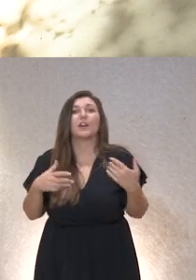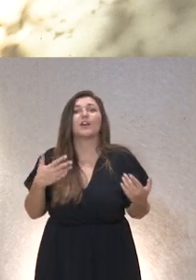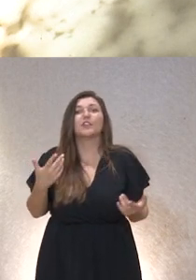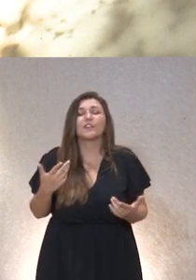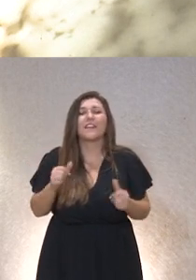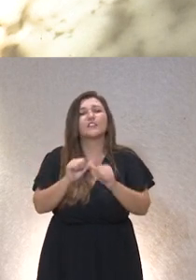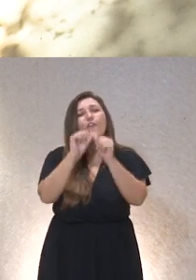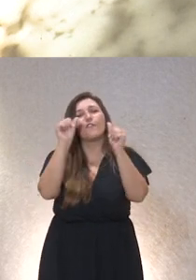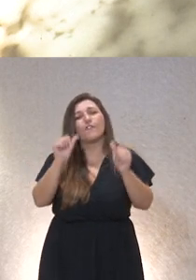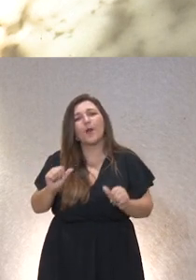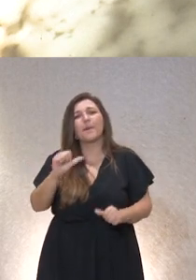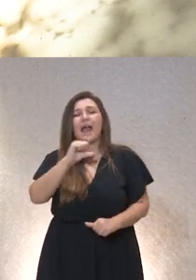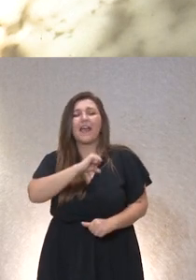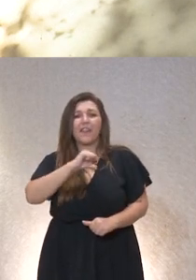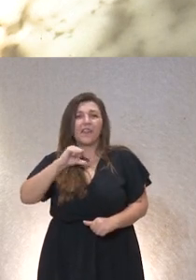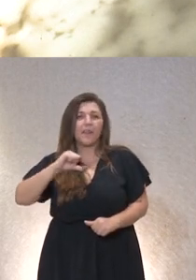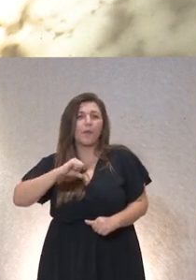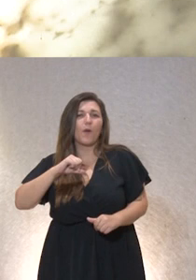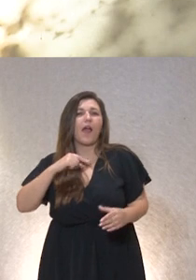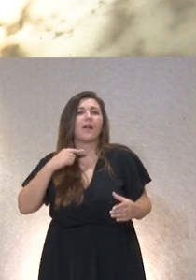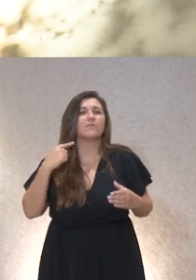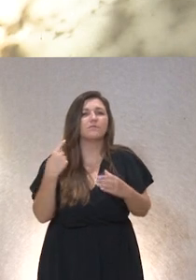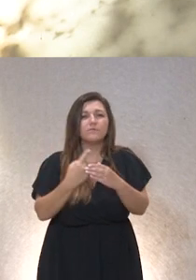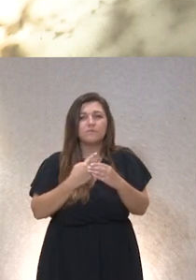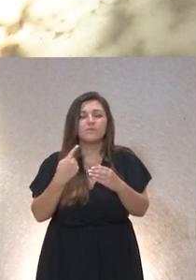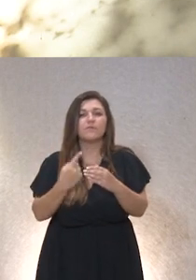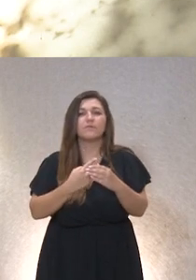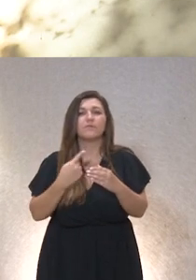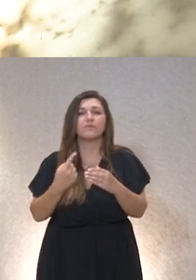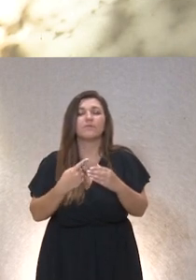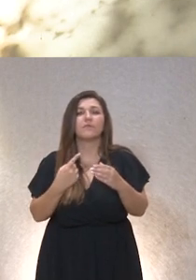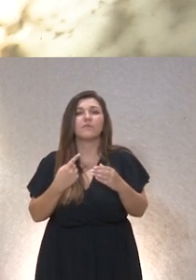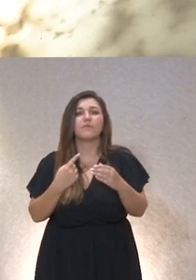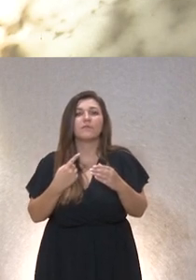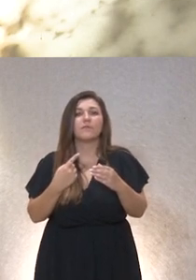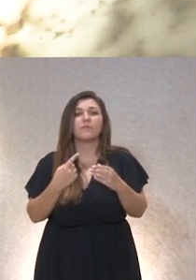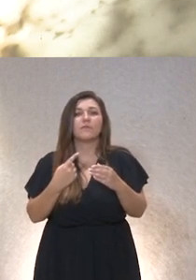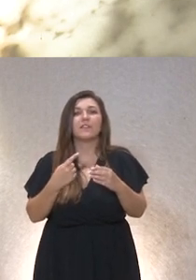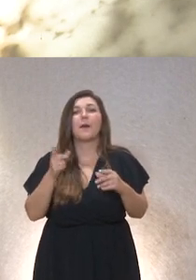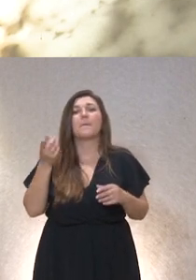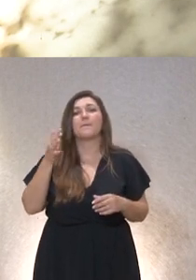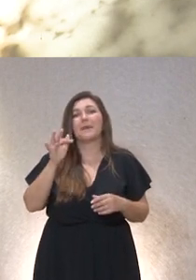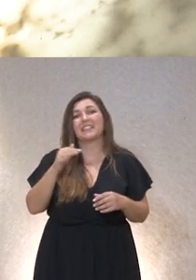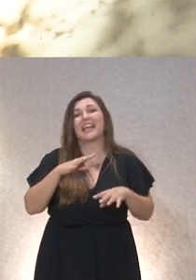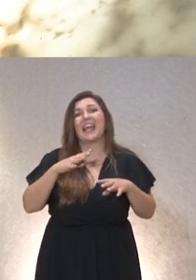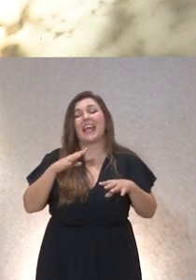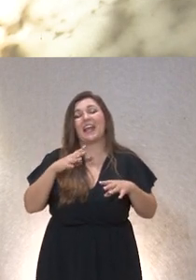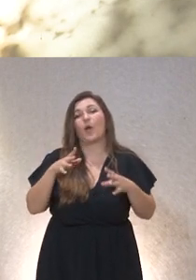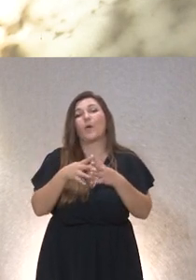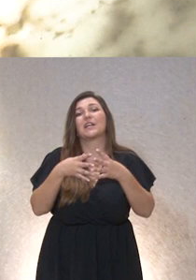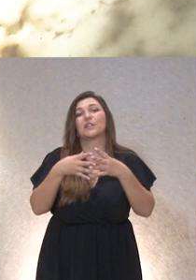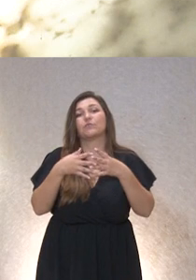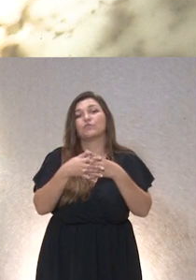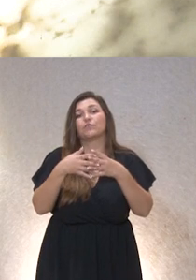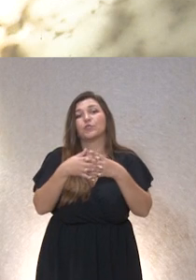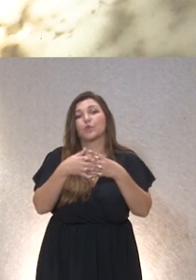individualizado esa estructuración y sobre todo ya me anticipo a decirlo van a necesitar la estructura van necesitar la estructura que verdaderamente es lo